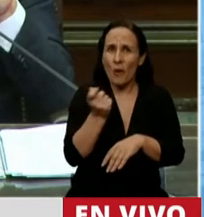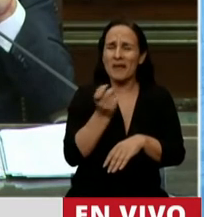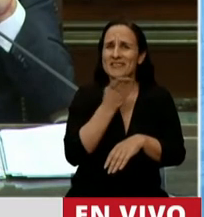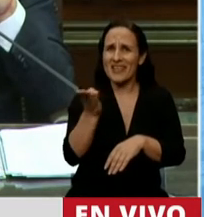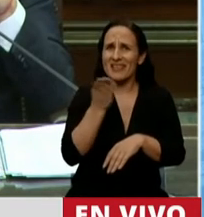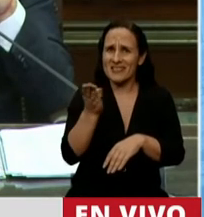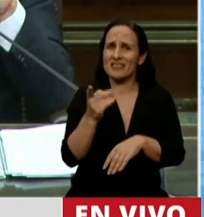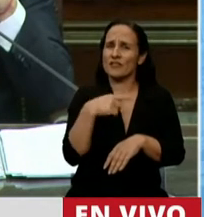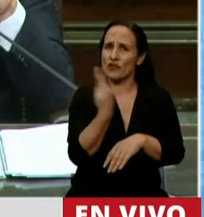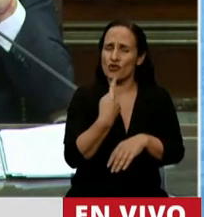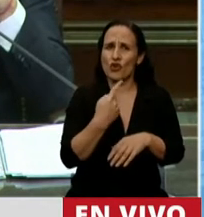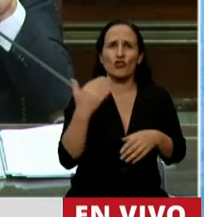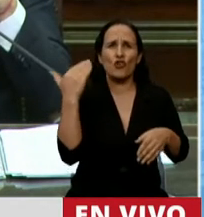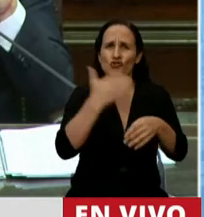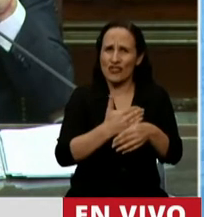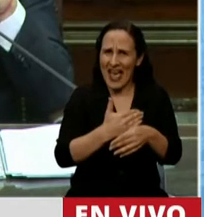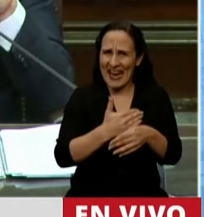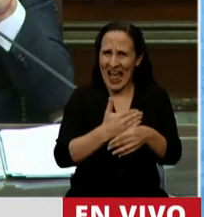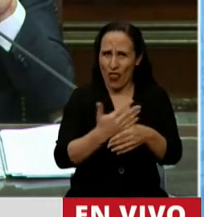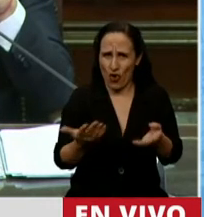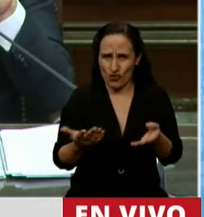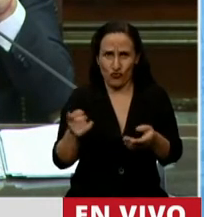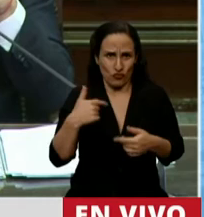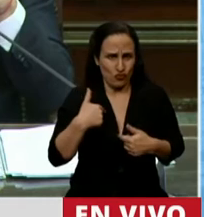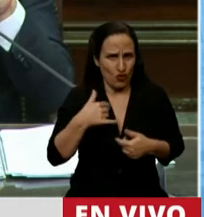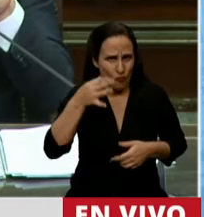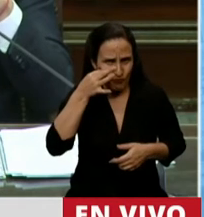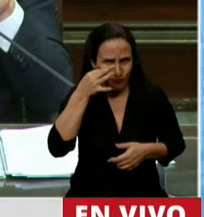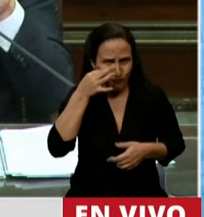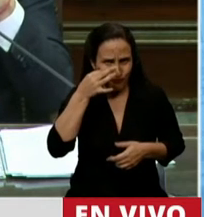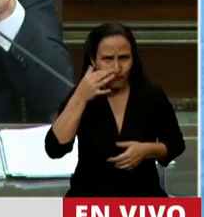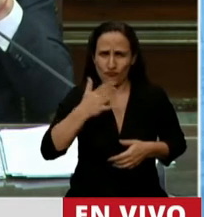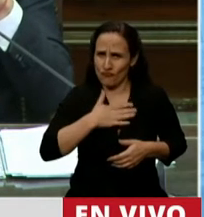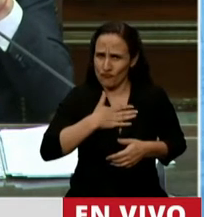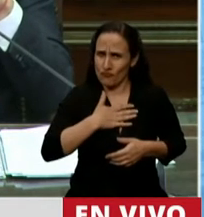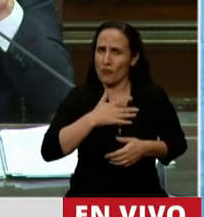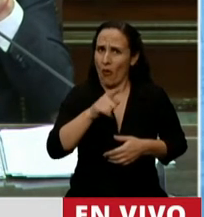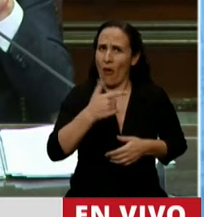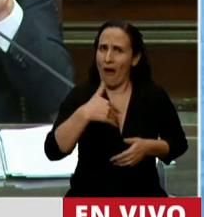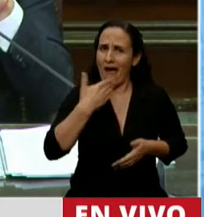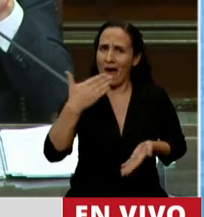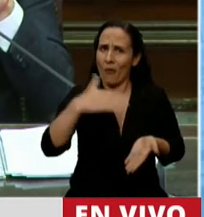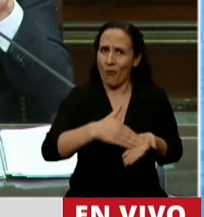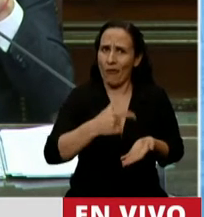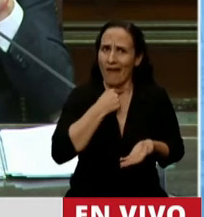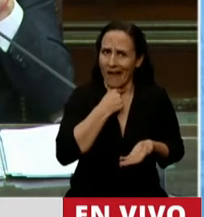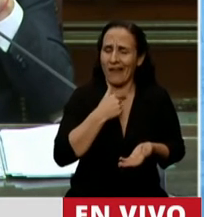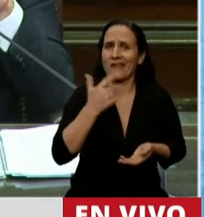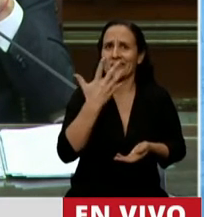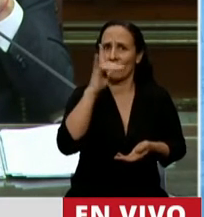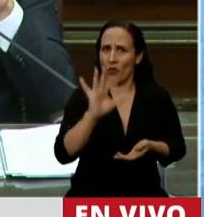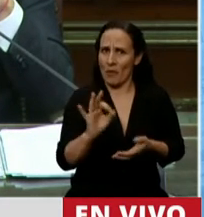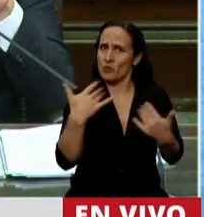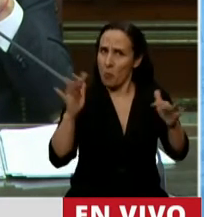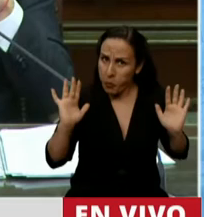nosotros estuvimos cerrados y puede dar fe esta diputada que tuvo sus credenciales para jurar el 5 de marzo